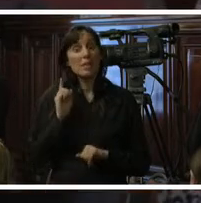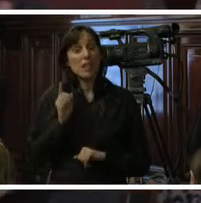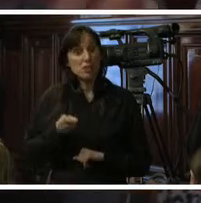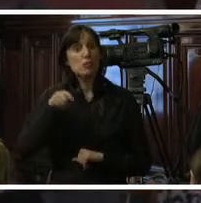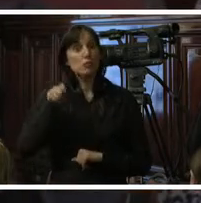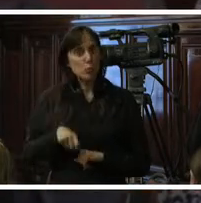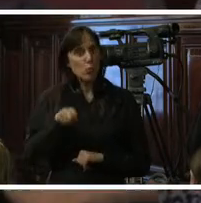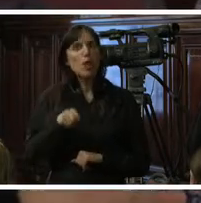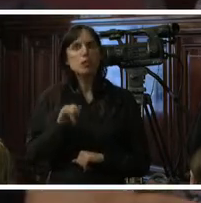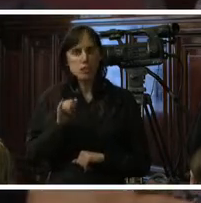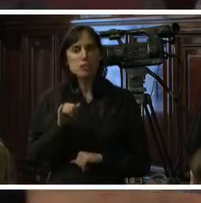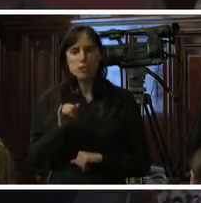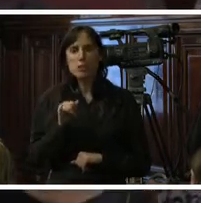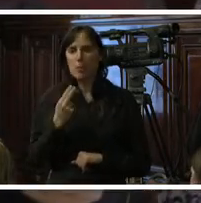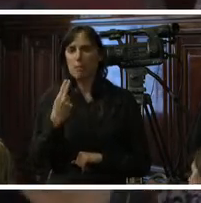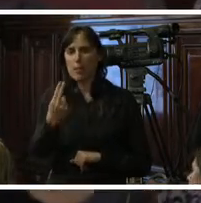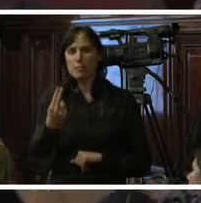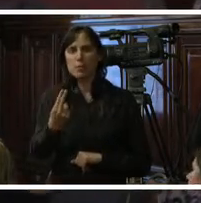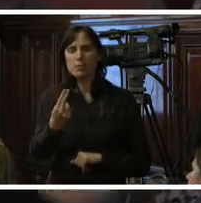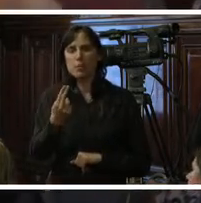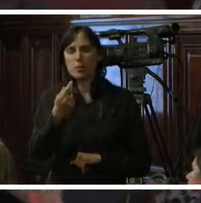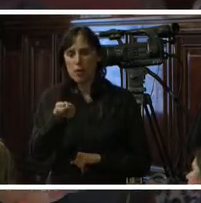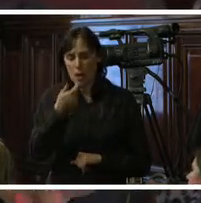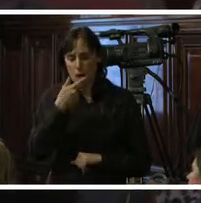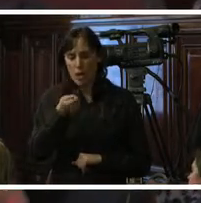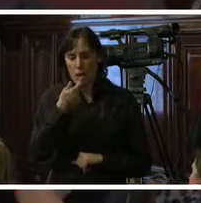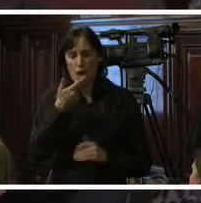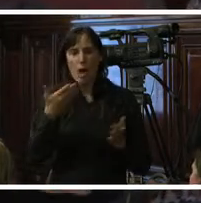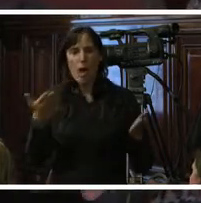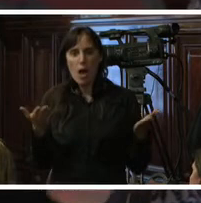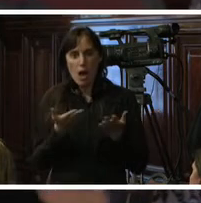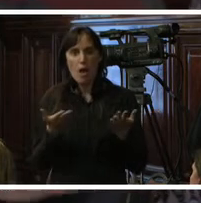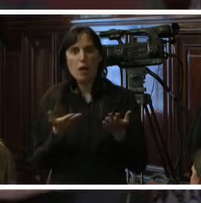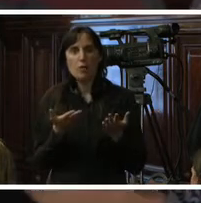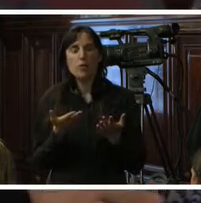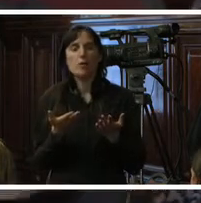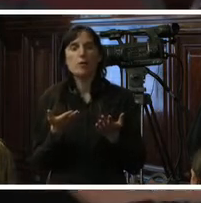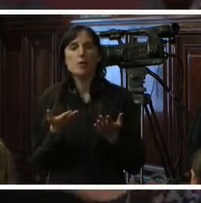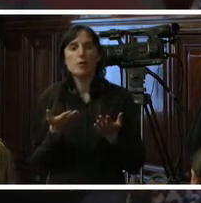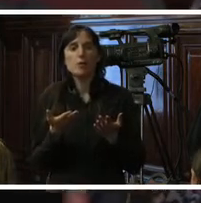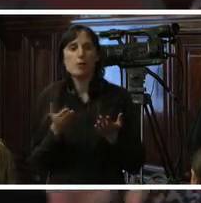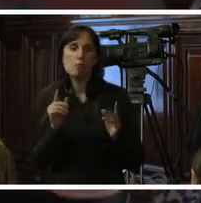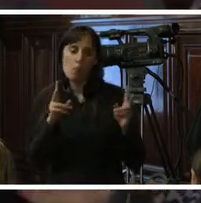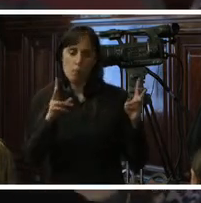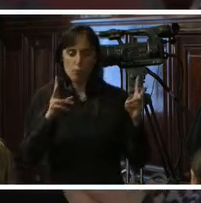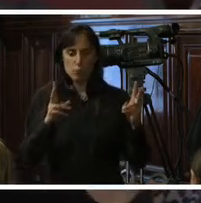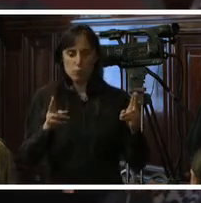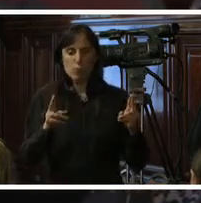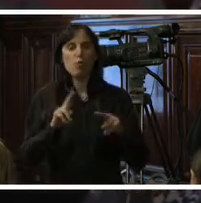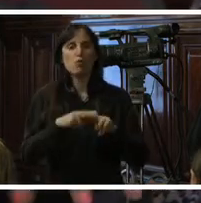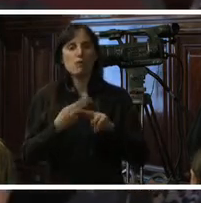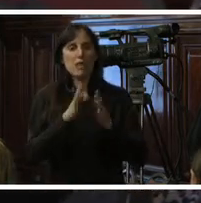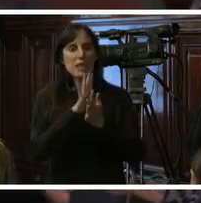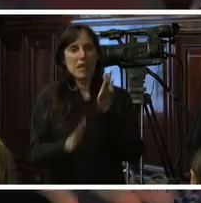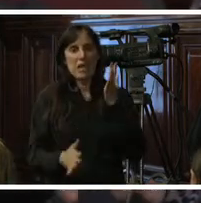juez amparó la medida cautelar y se reincorpora de manera temporal la distribución gratuita del